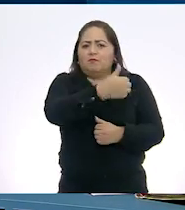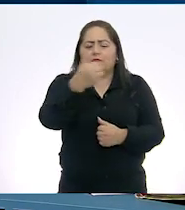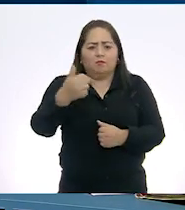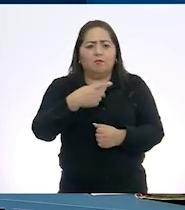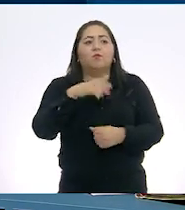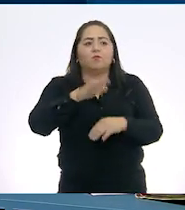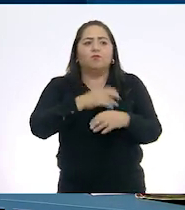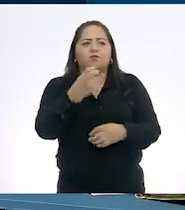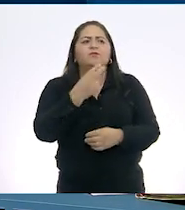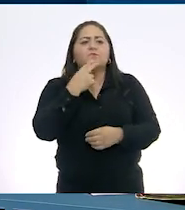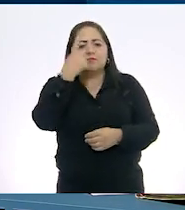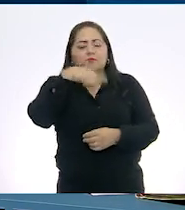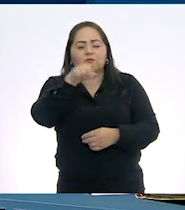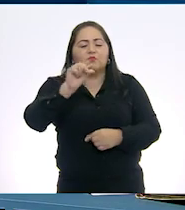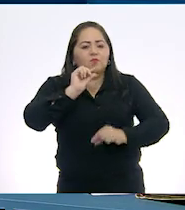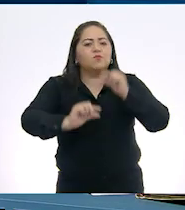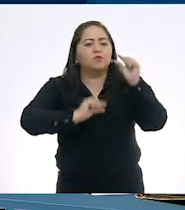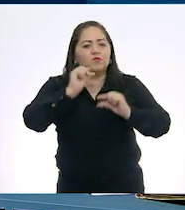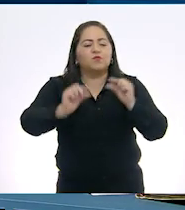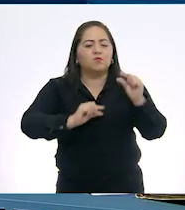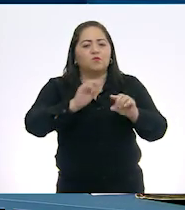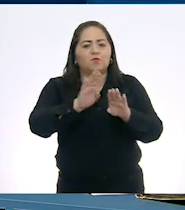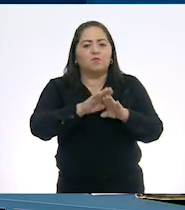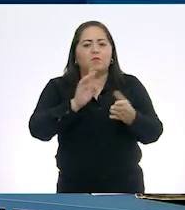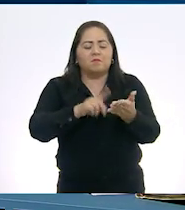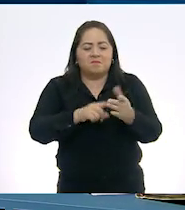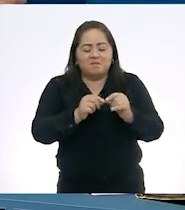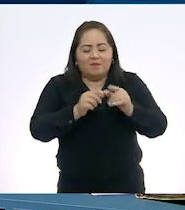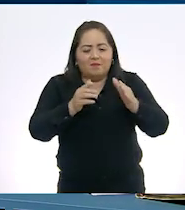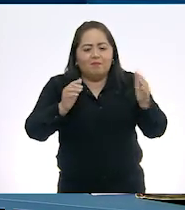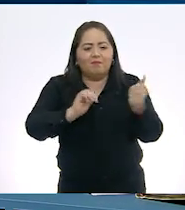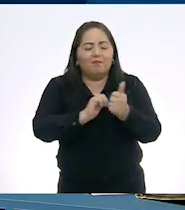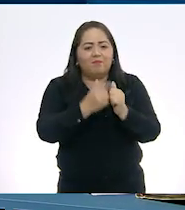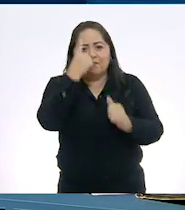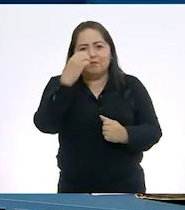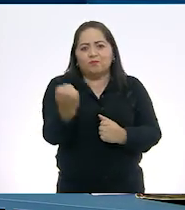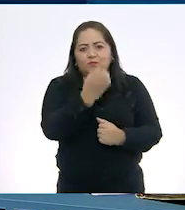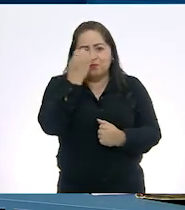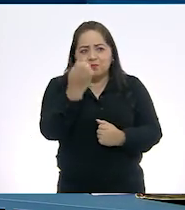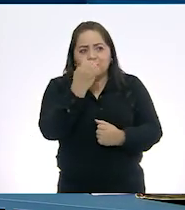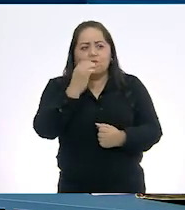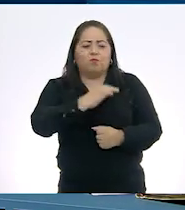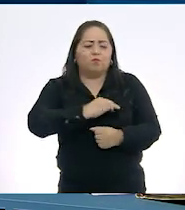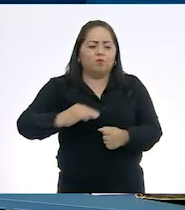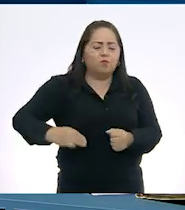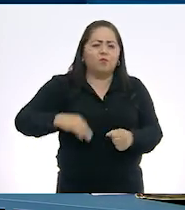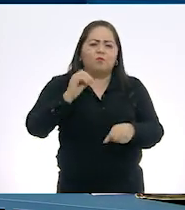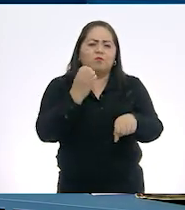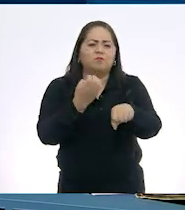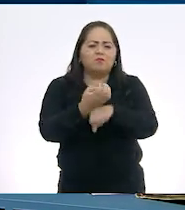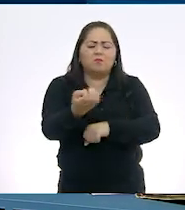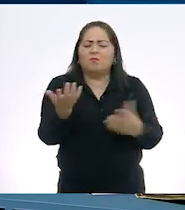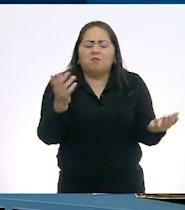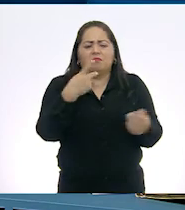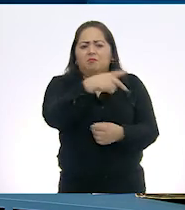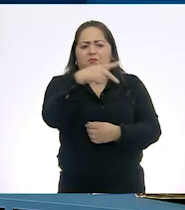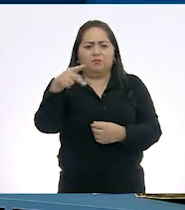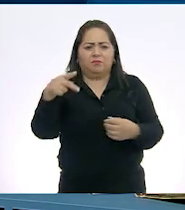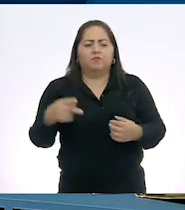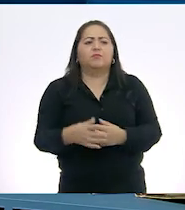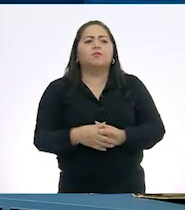Y pueden servir para que poco a poco hagamos un bagaje más amplio y hacer una escuela en el municipio, en el estado o en el país incluso.